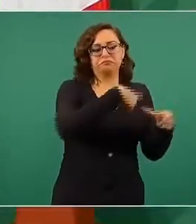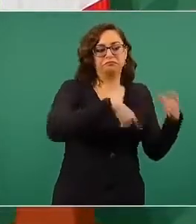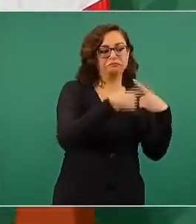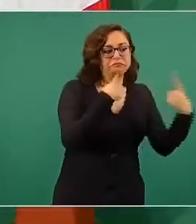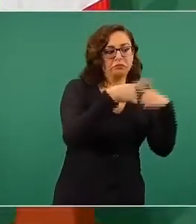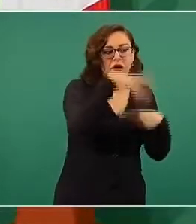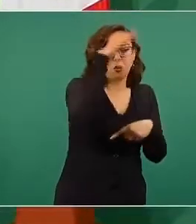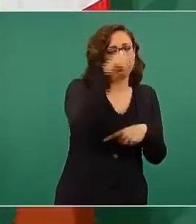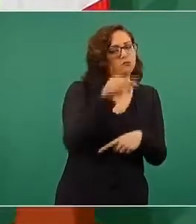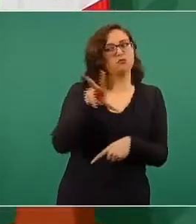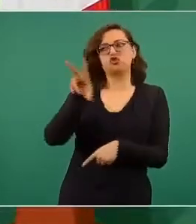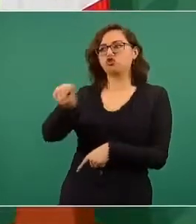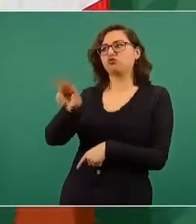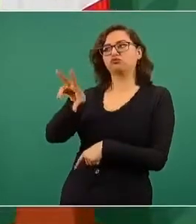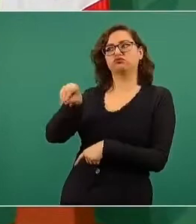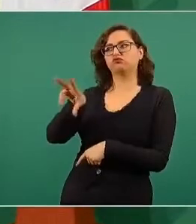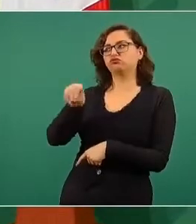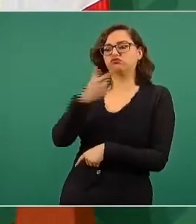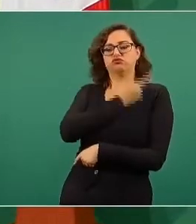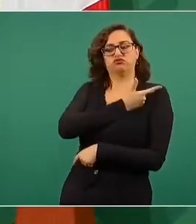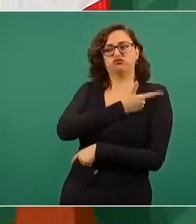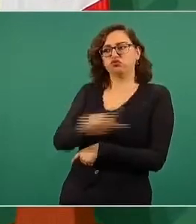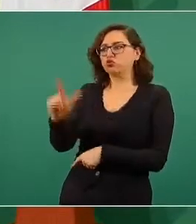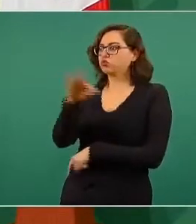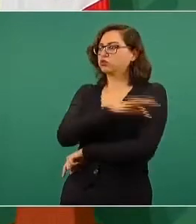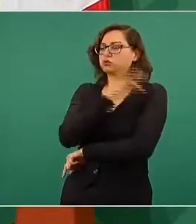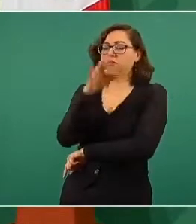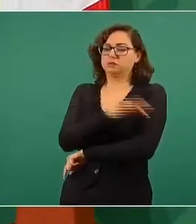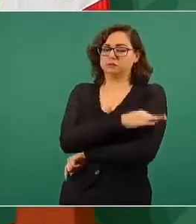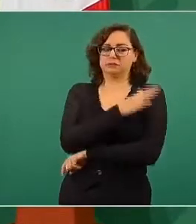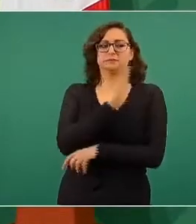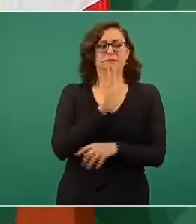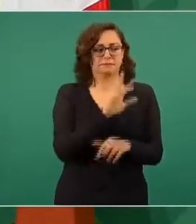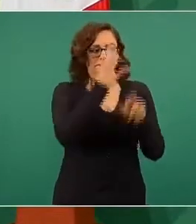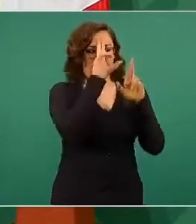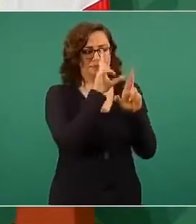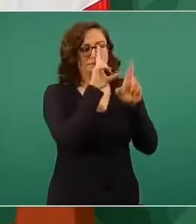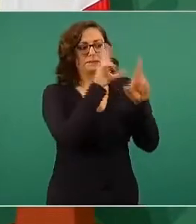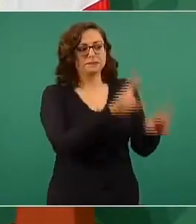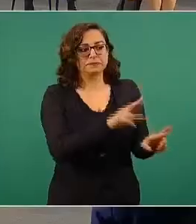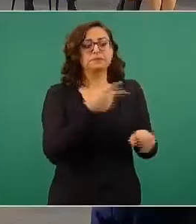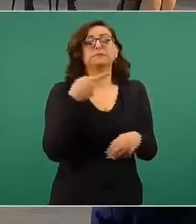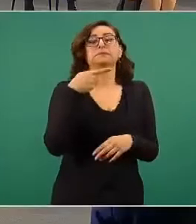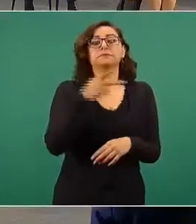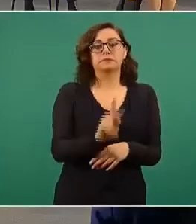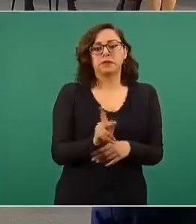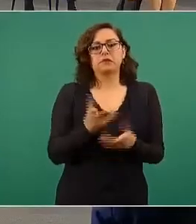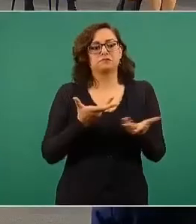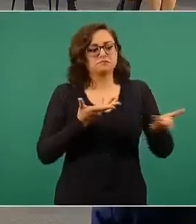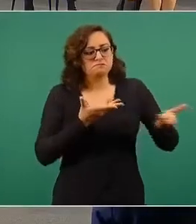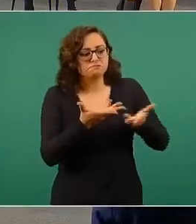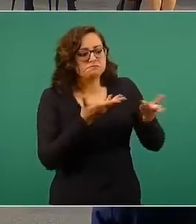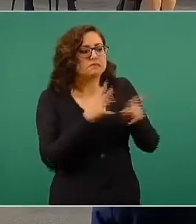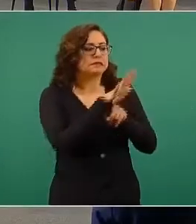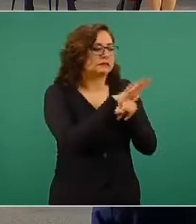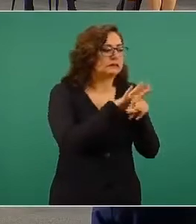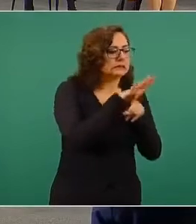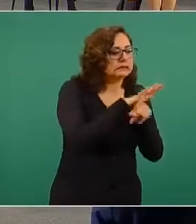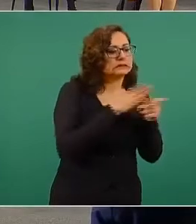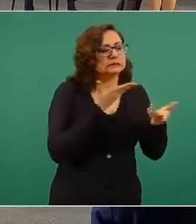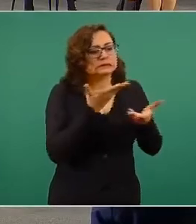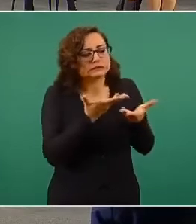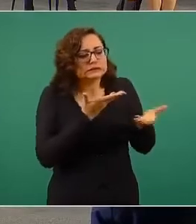estamos todavía buscando convencerlos